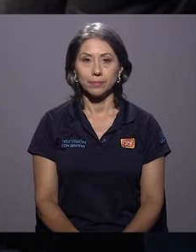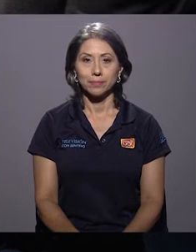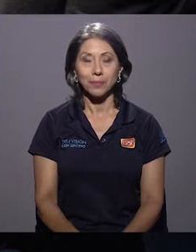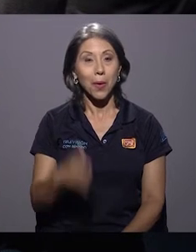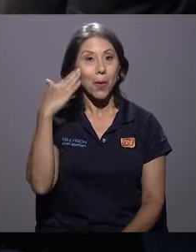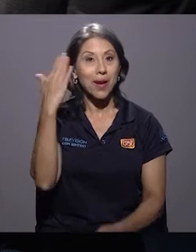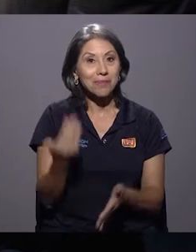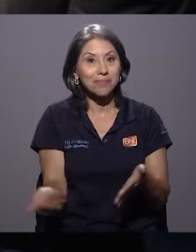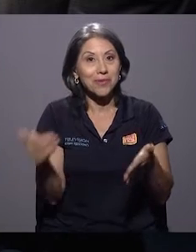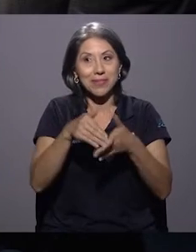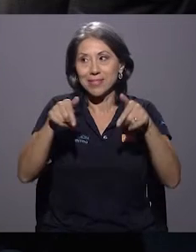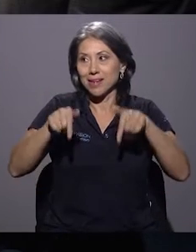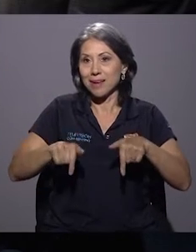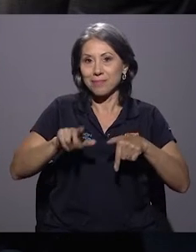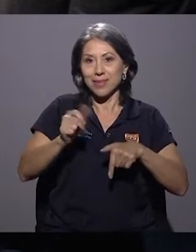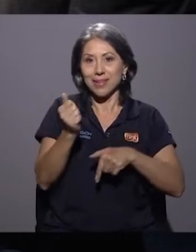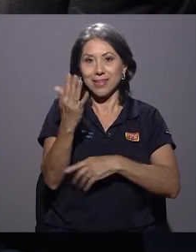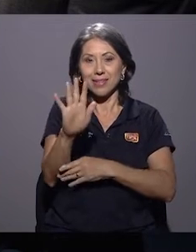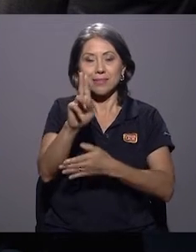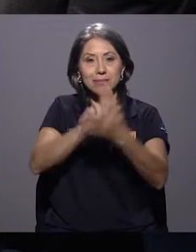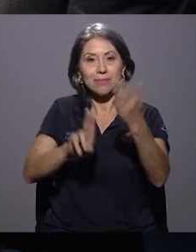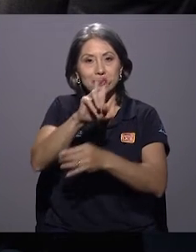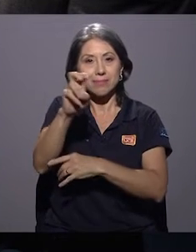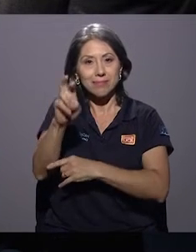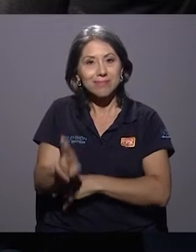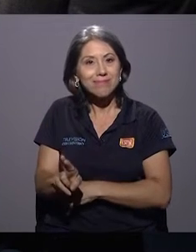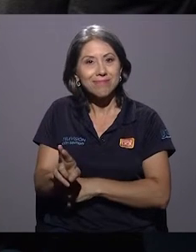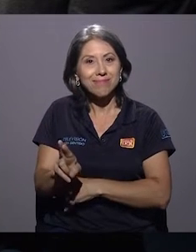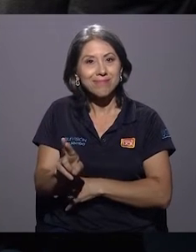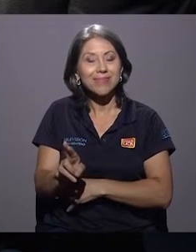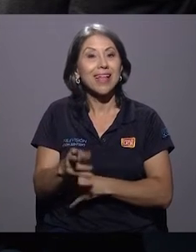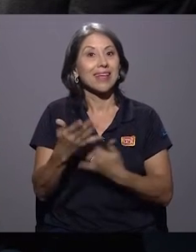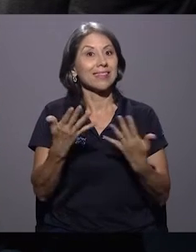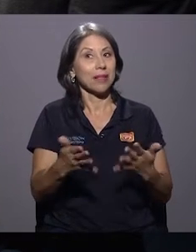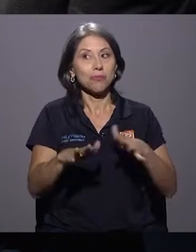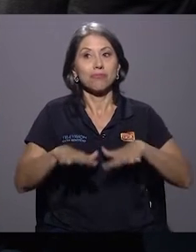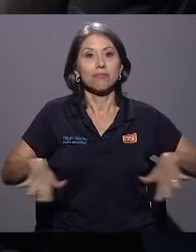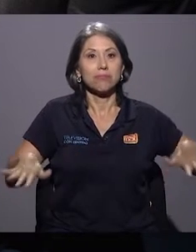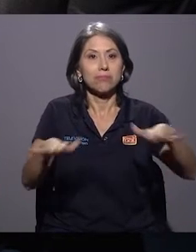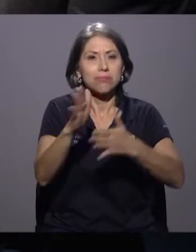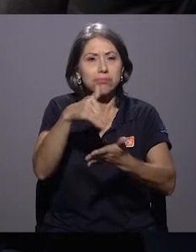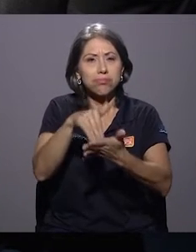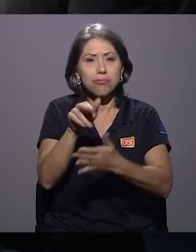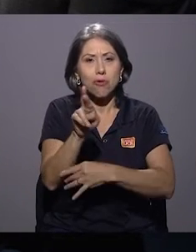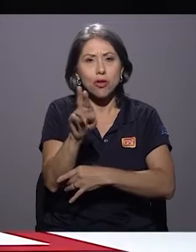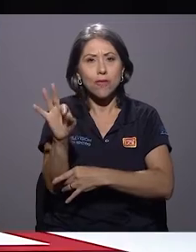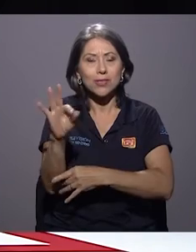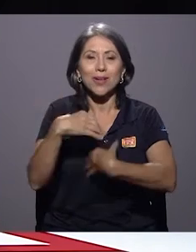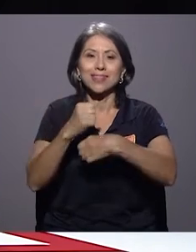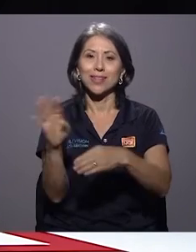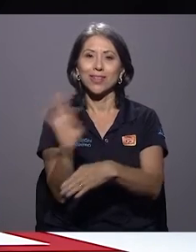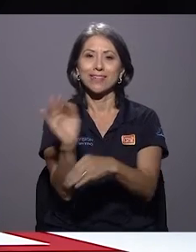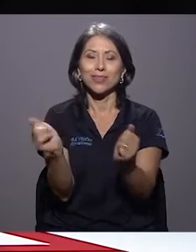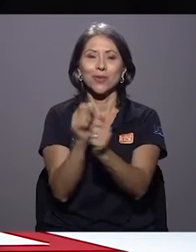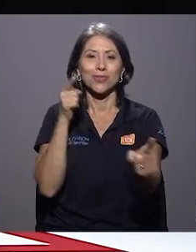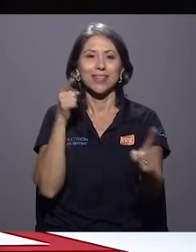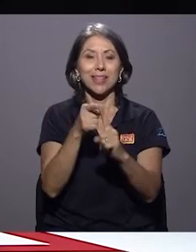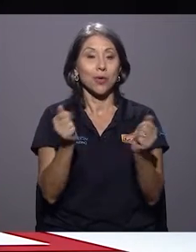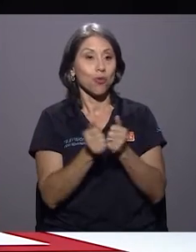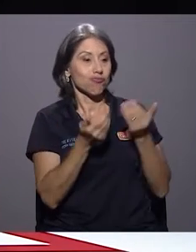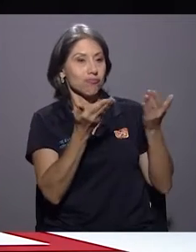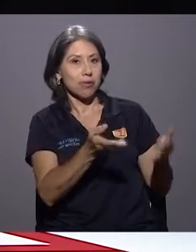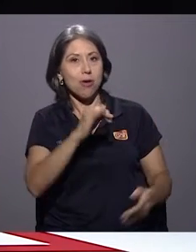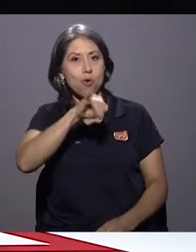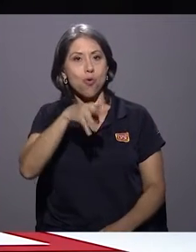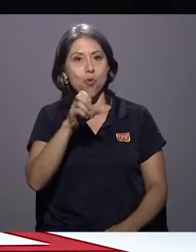Hola, regresamos acá a los estudios del Canal 15, Universidad de Costa Rica. Estamos en el campo de Rodrigo Facio, haciendo televisión consentido con don Juan José Echeverría